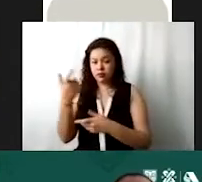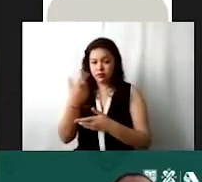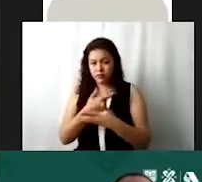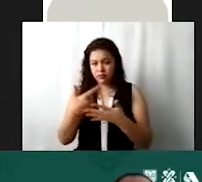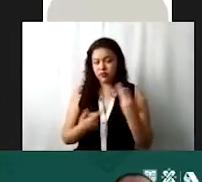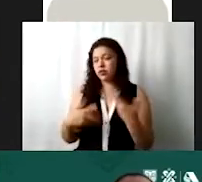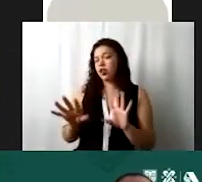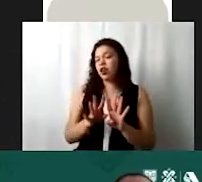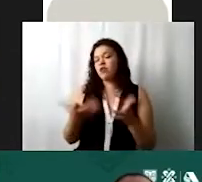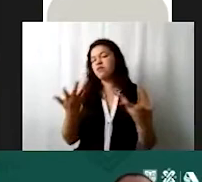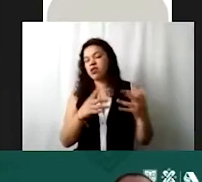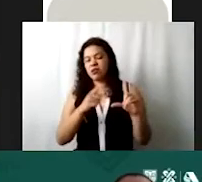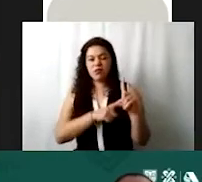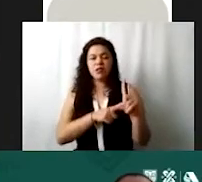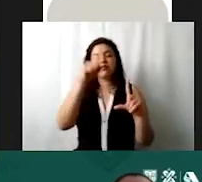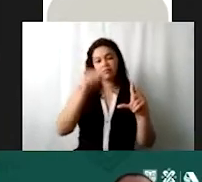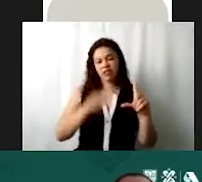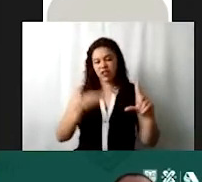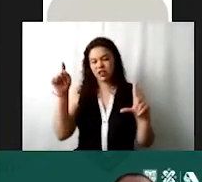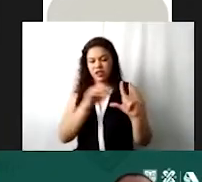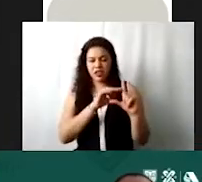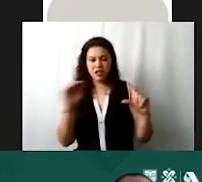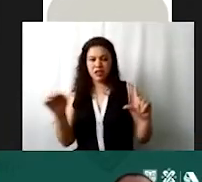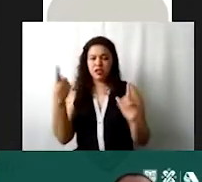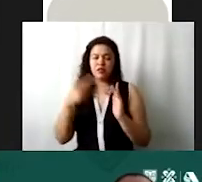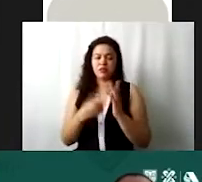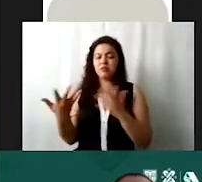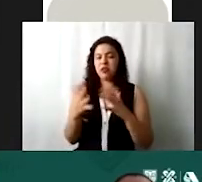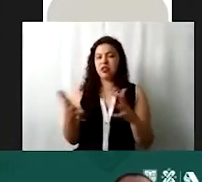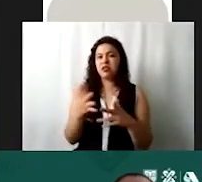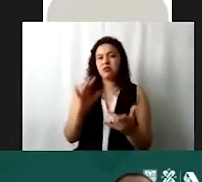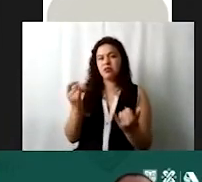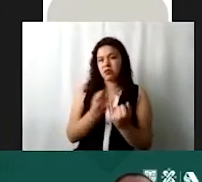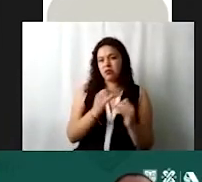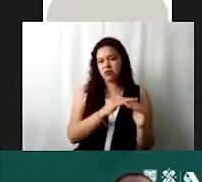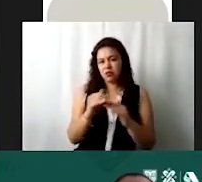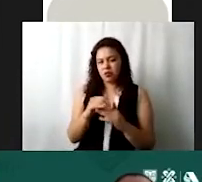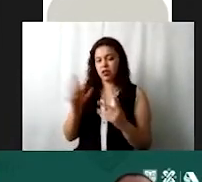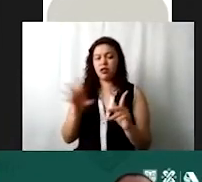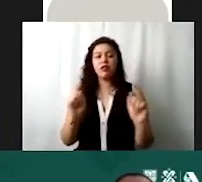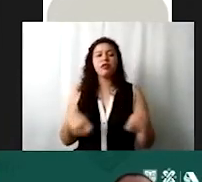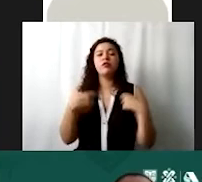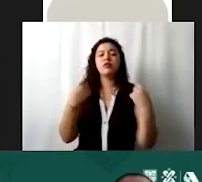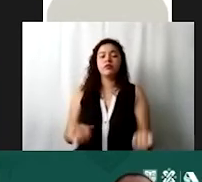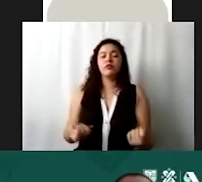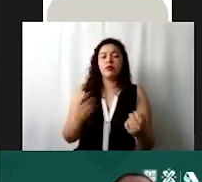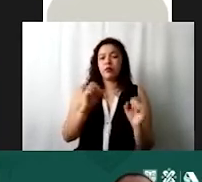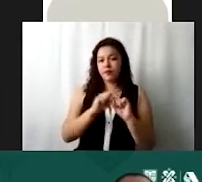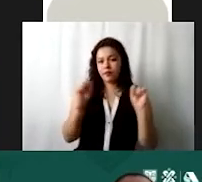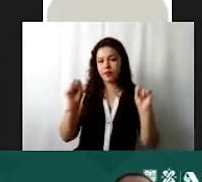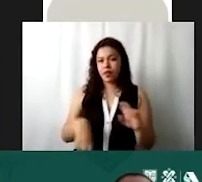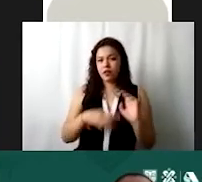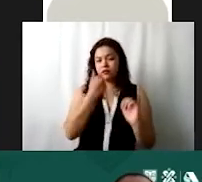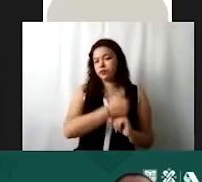un promedio. Entonces, es posible que estos mil pesos sea un promedio. Y le dan a asignar. El sistema asigna aquí